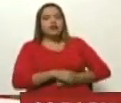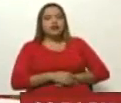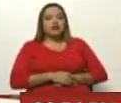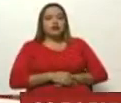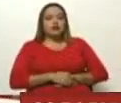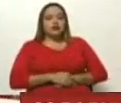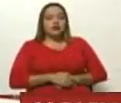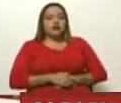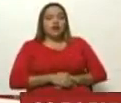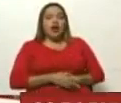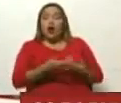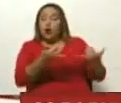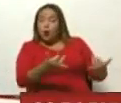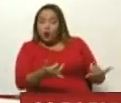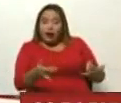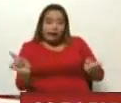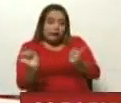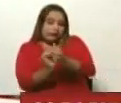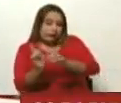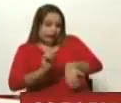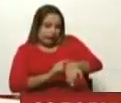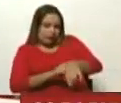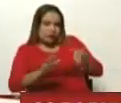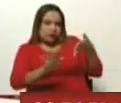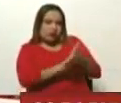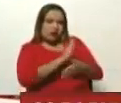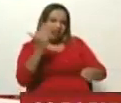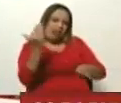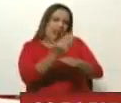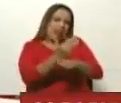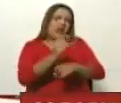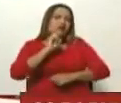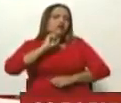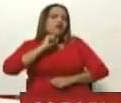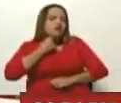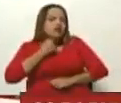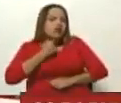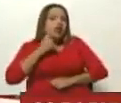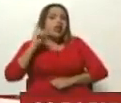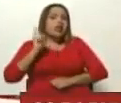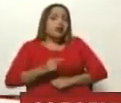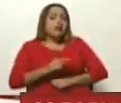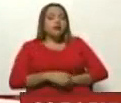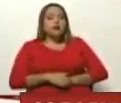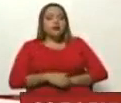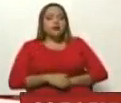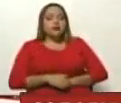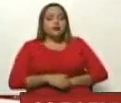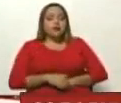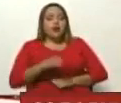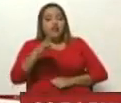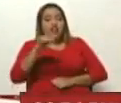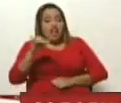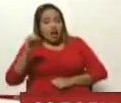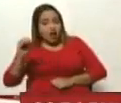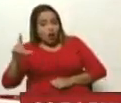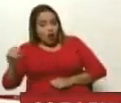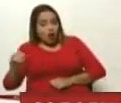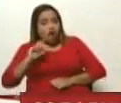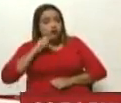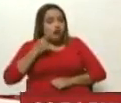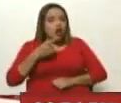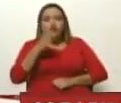excepción ahora muy reciente de lo que han sido las medidas sobre Rusia y Bielorrusia, no se había hecho un uso tan